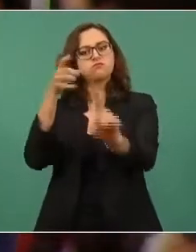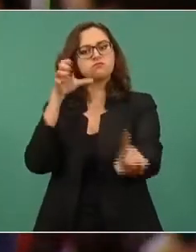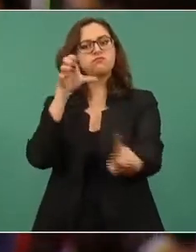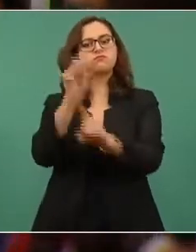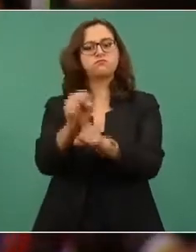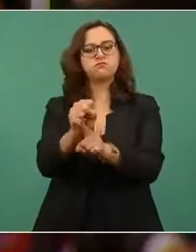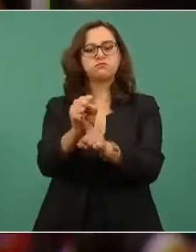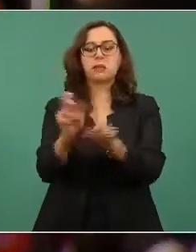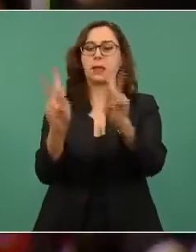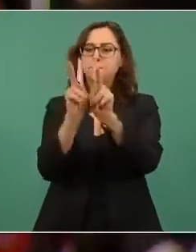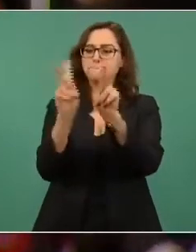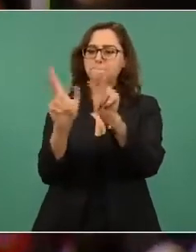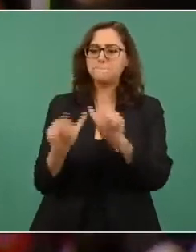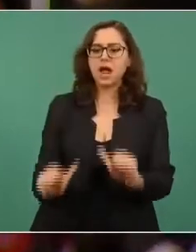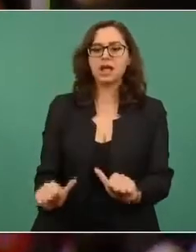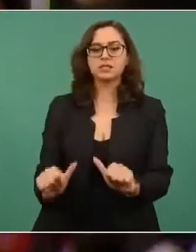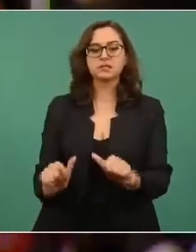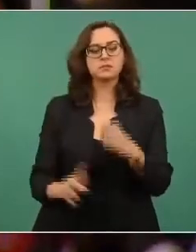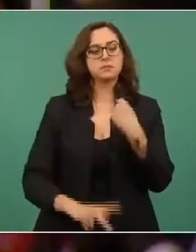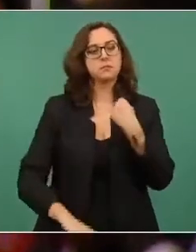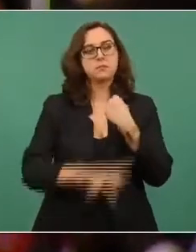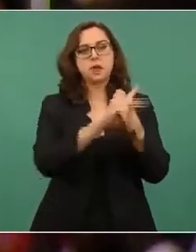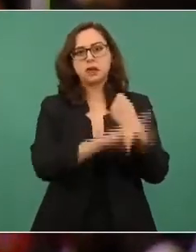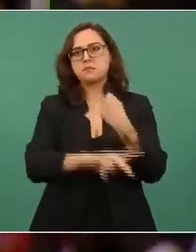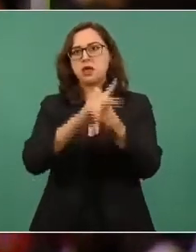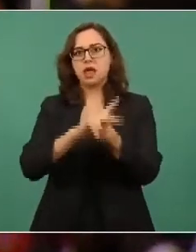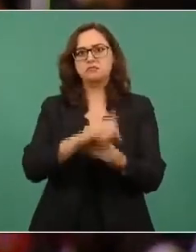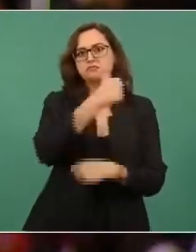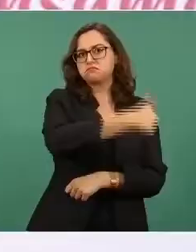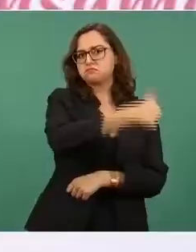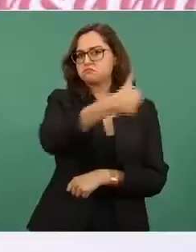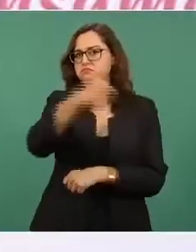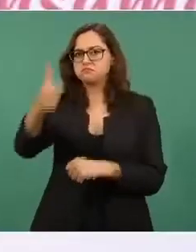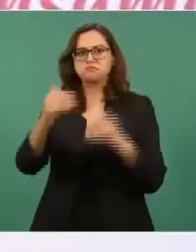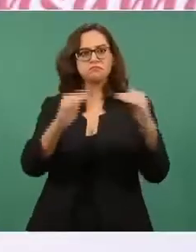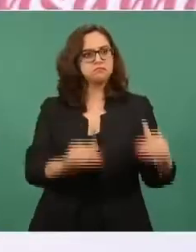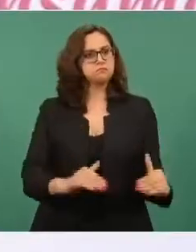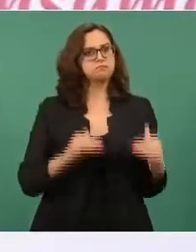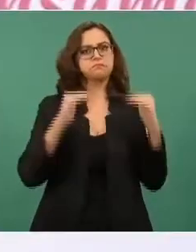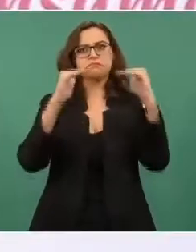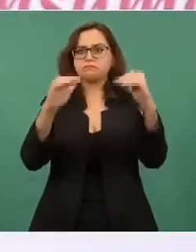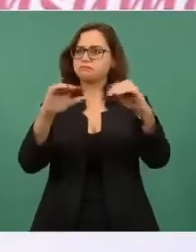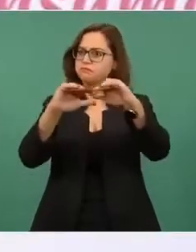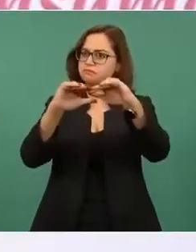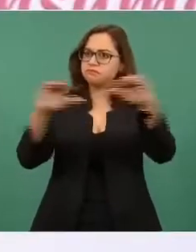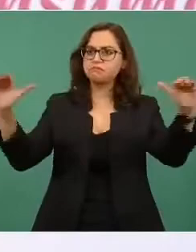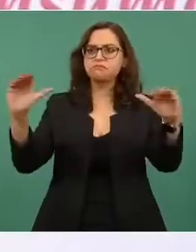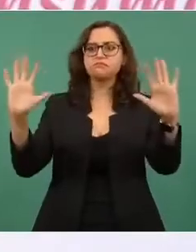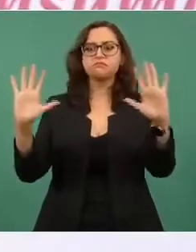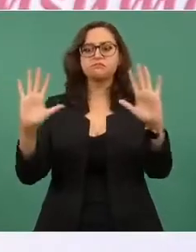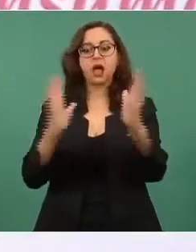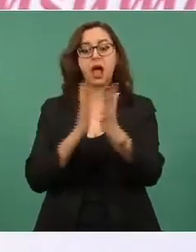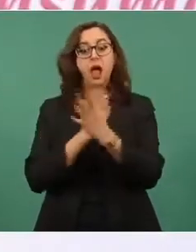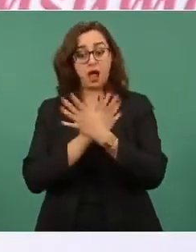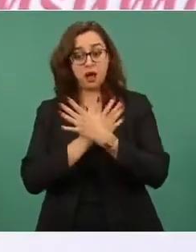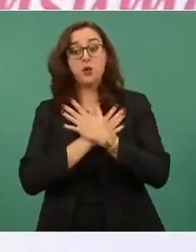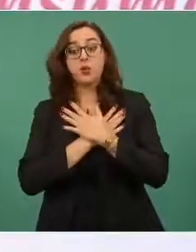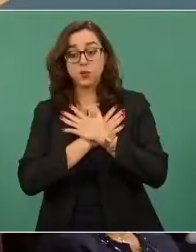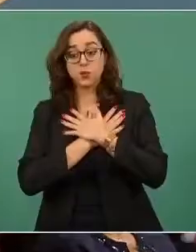soberanía y del amor. Aunque no olvidamos,